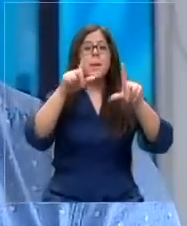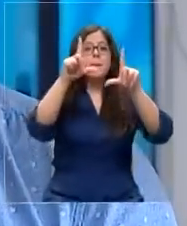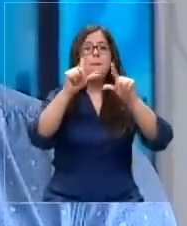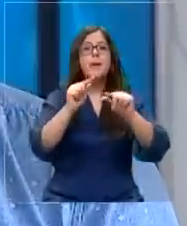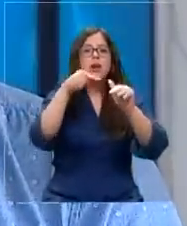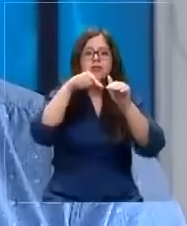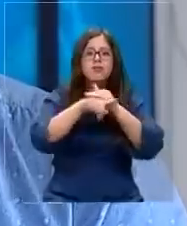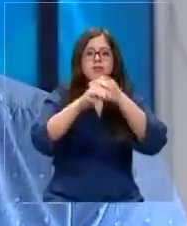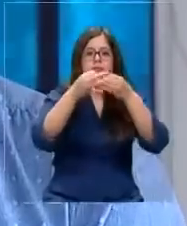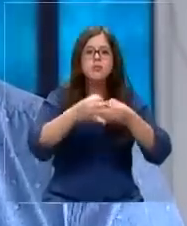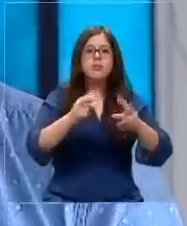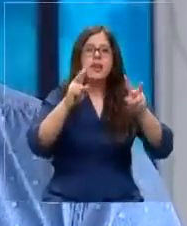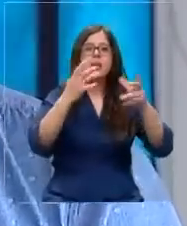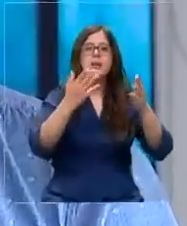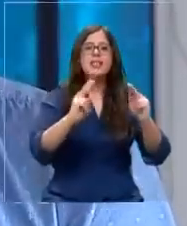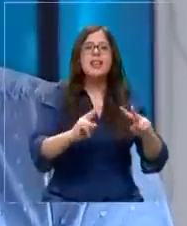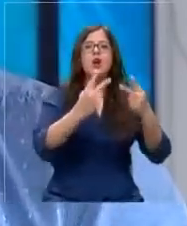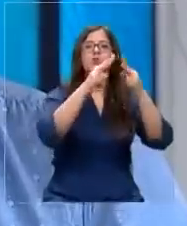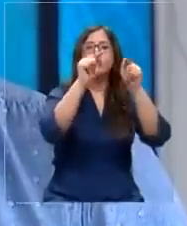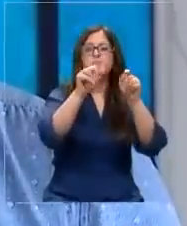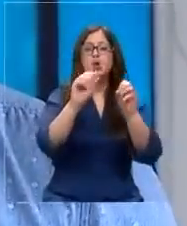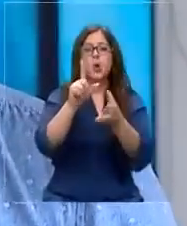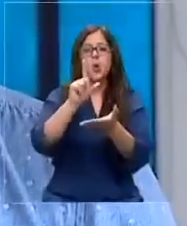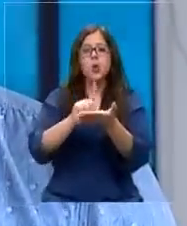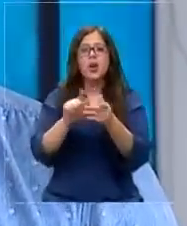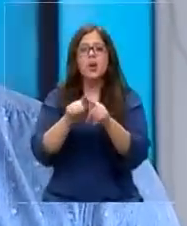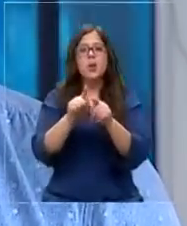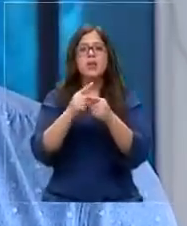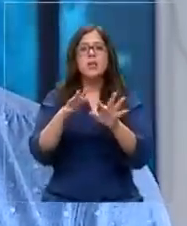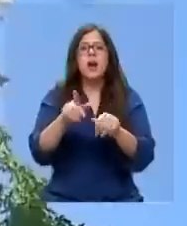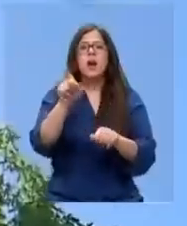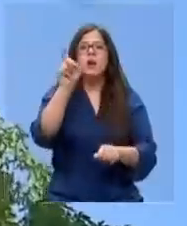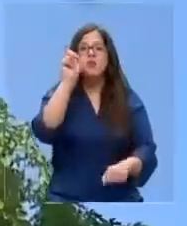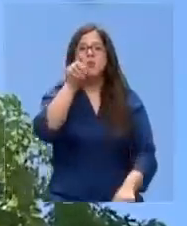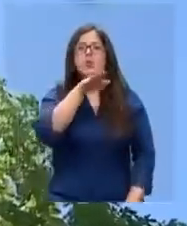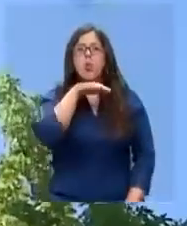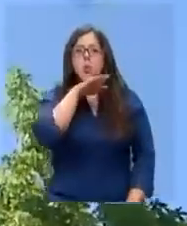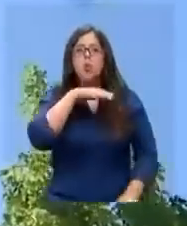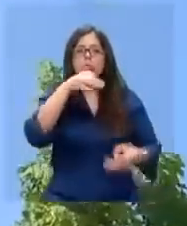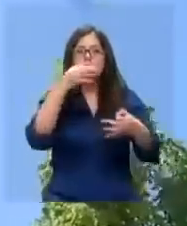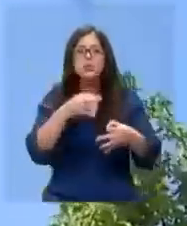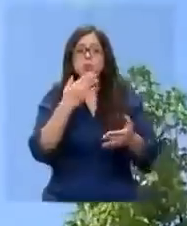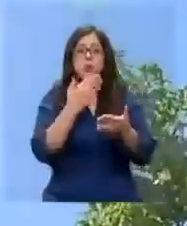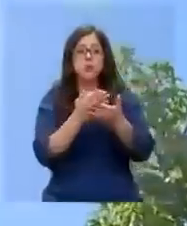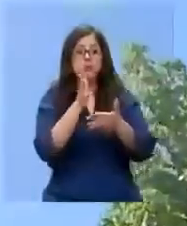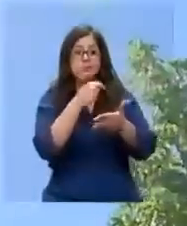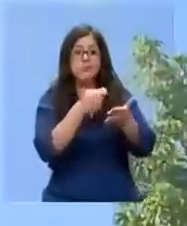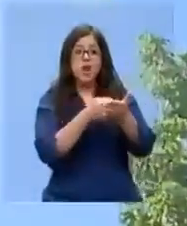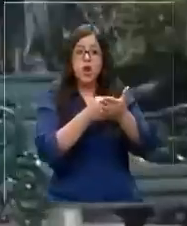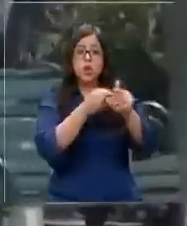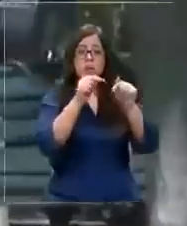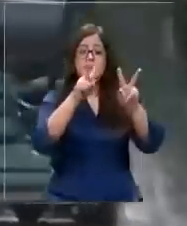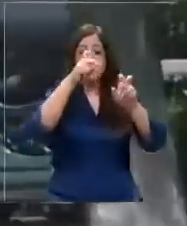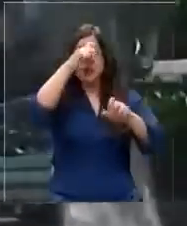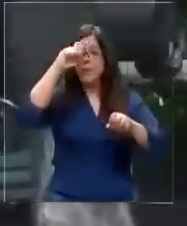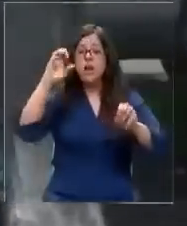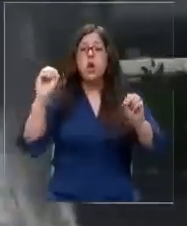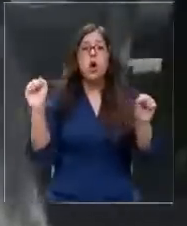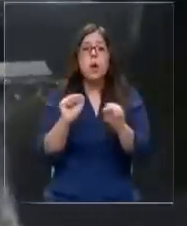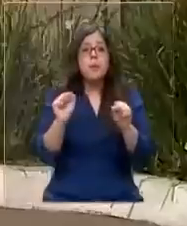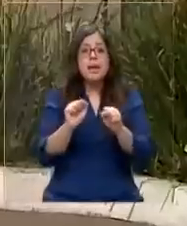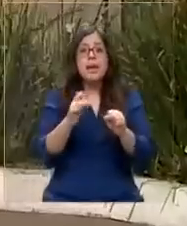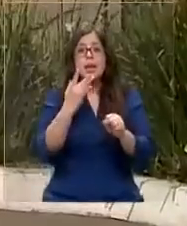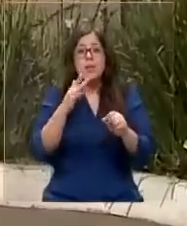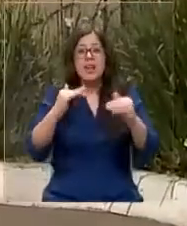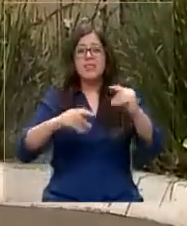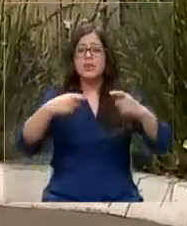la arquitectura, menos invasivo con el espacio o lo usa de manera mucho más eficiente. El mito de no adquirir uno de estos equipos en verano o en invierno porque